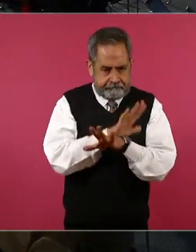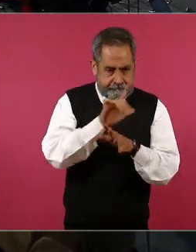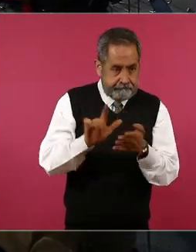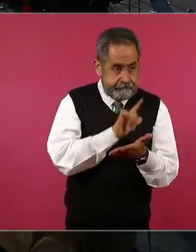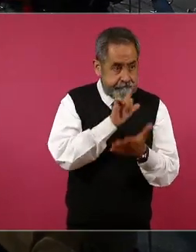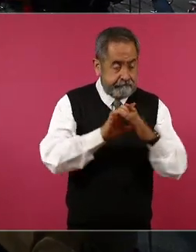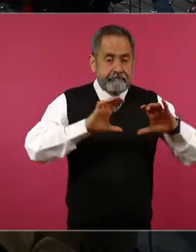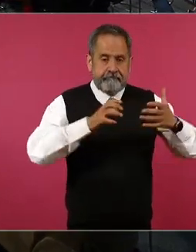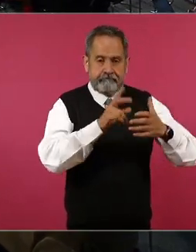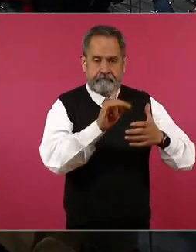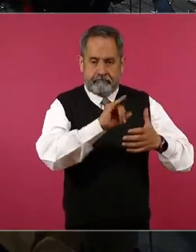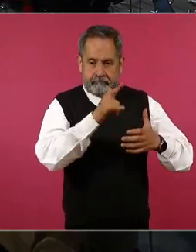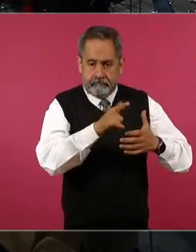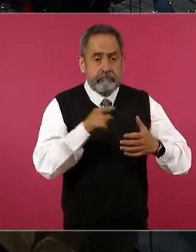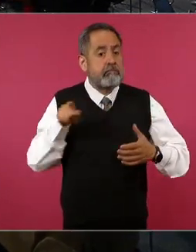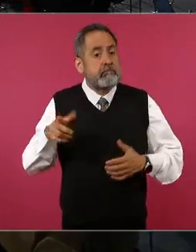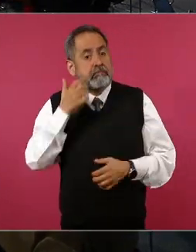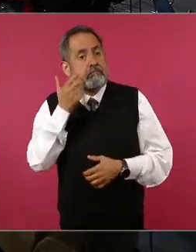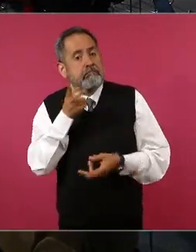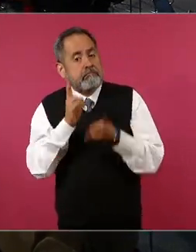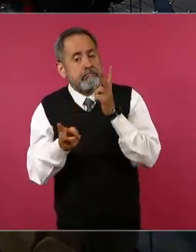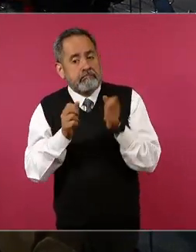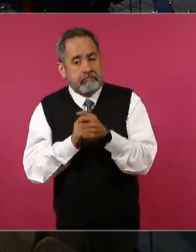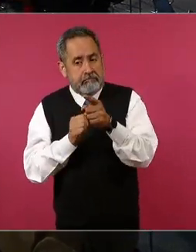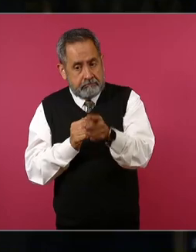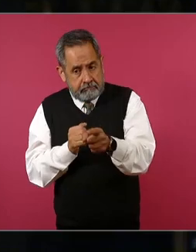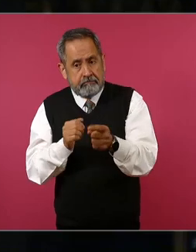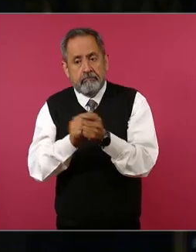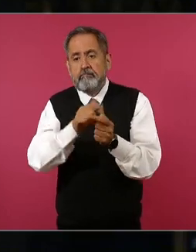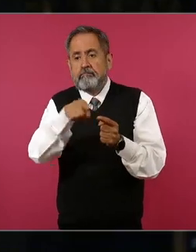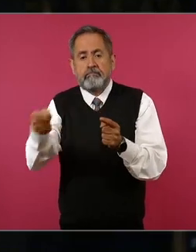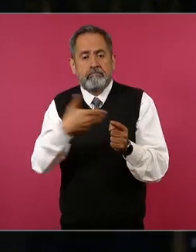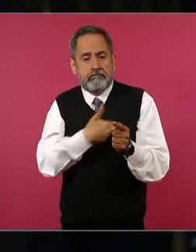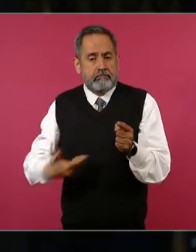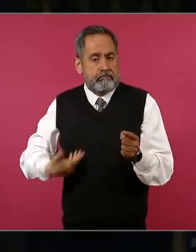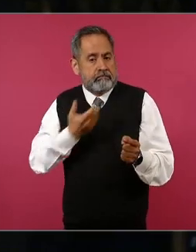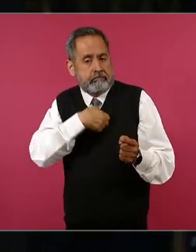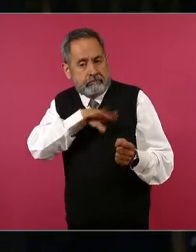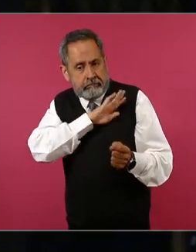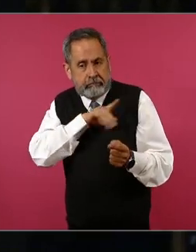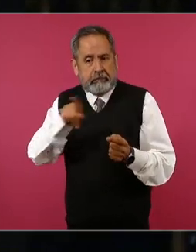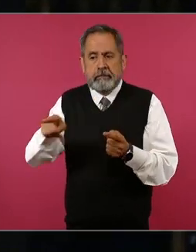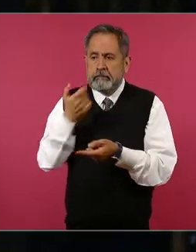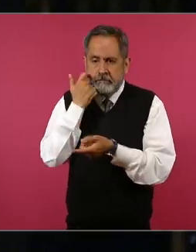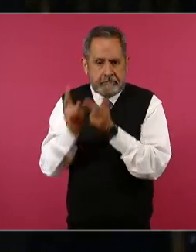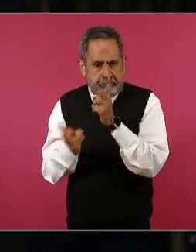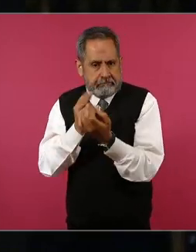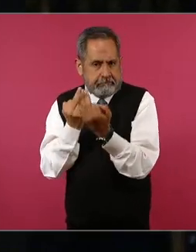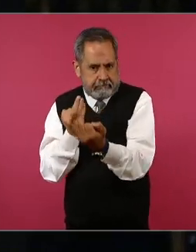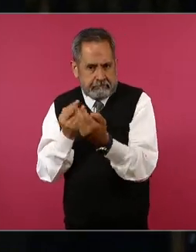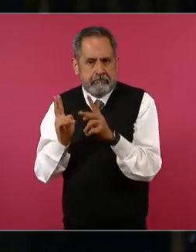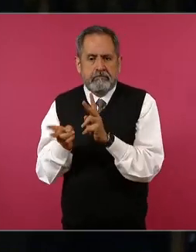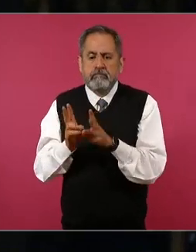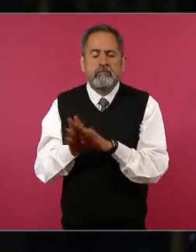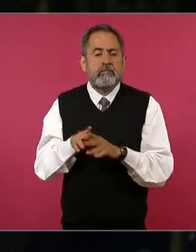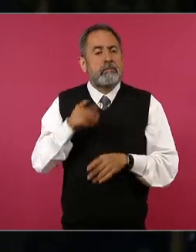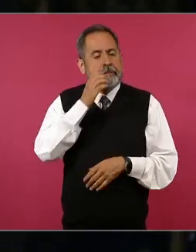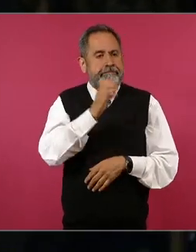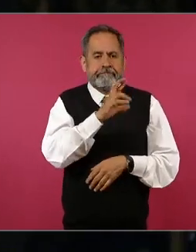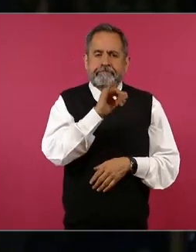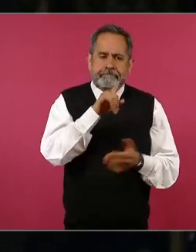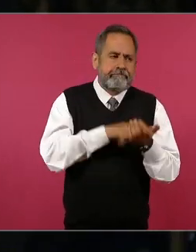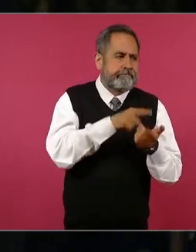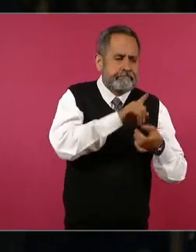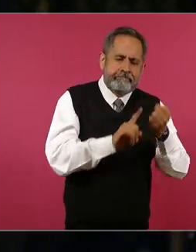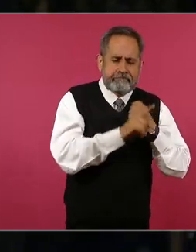incluso pide un diálogo con usted y con la presidenta electa, habla de que hay muchos problemas, habla de una crisis en la impartición